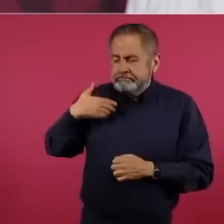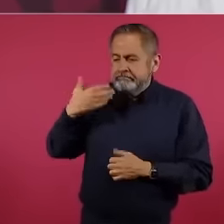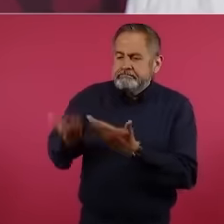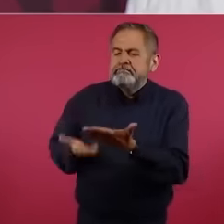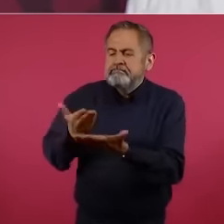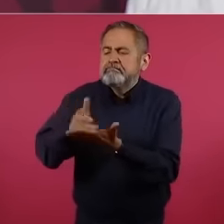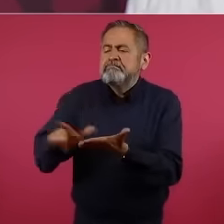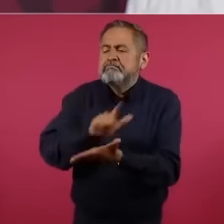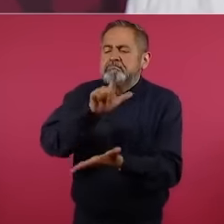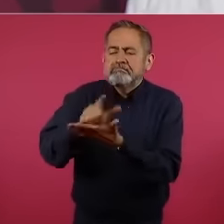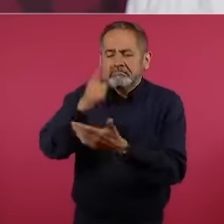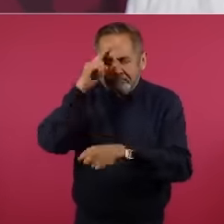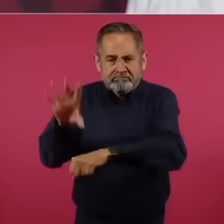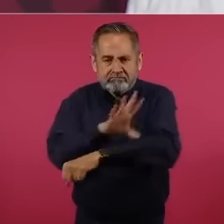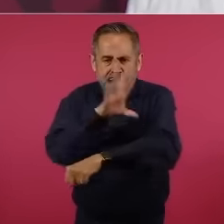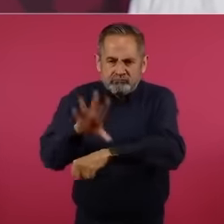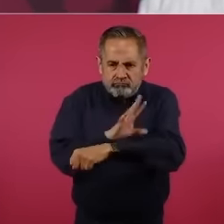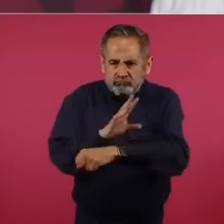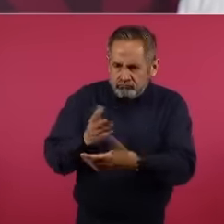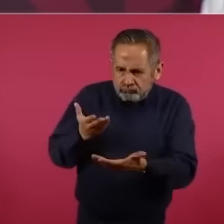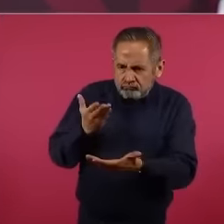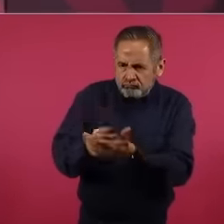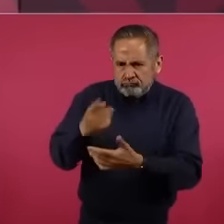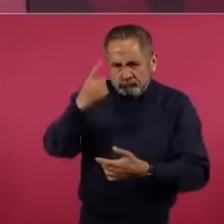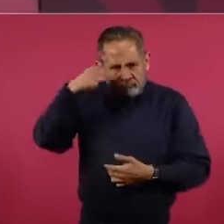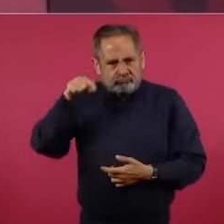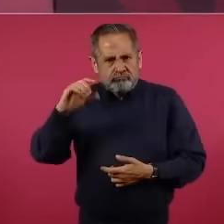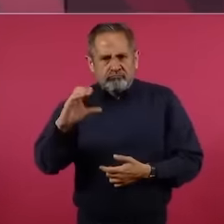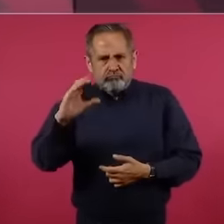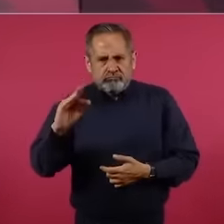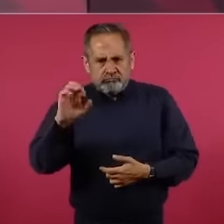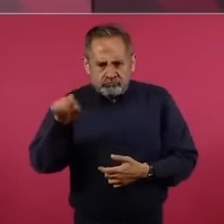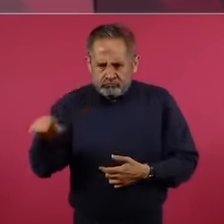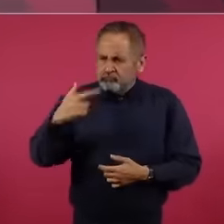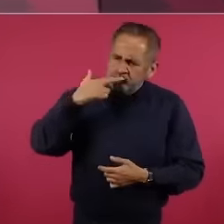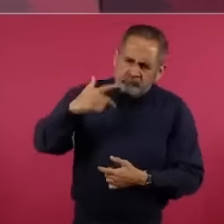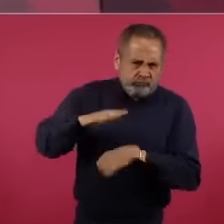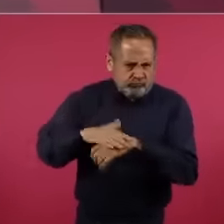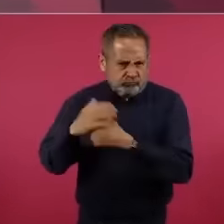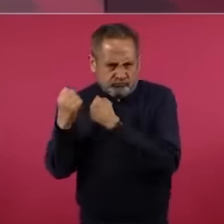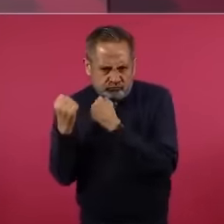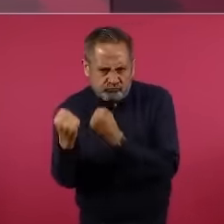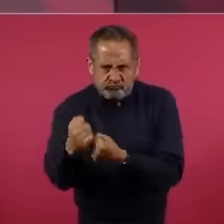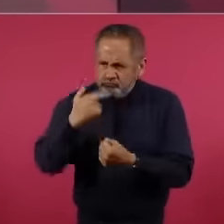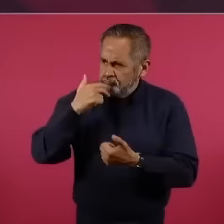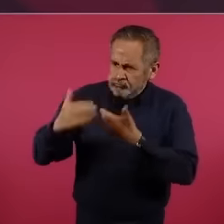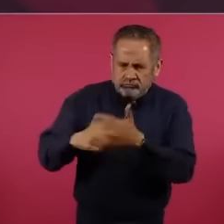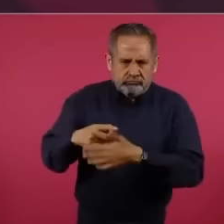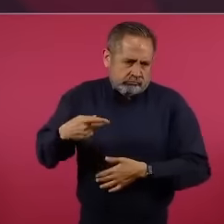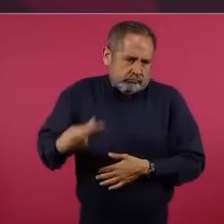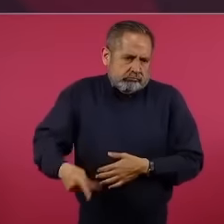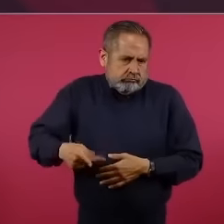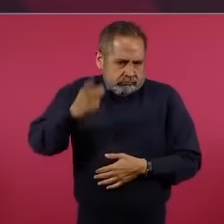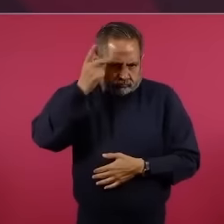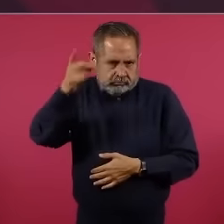eléctrica para fortalecer a la Comisión Federal de Electricidad, que es una empresa pública,